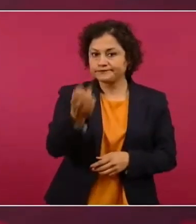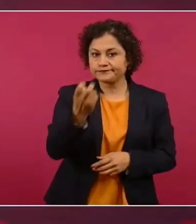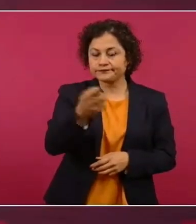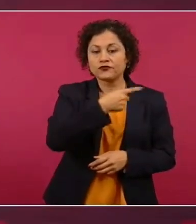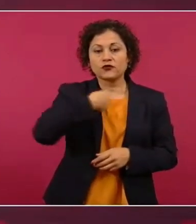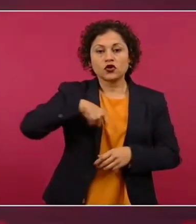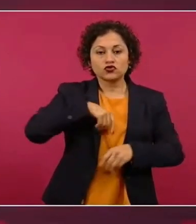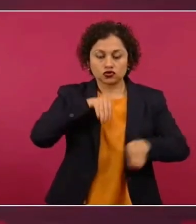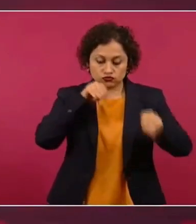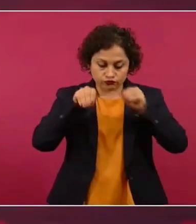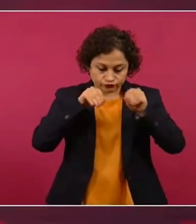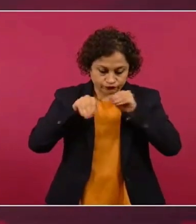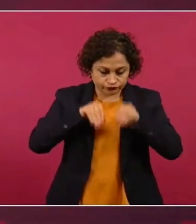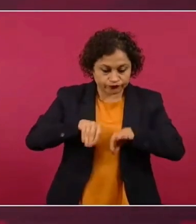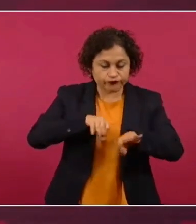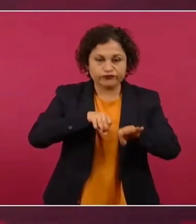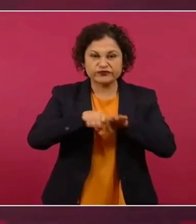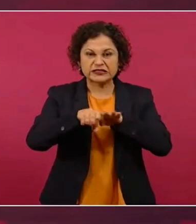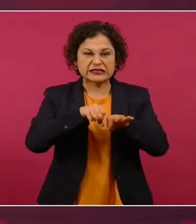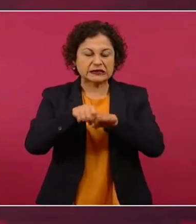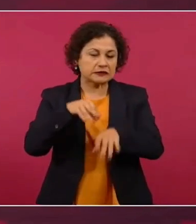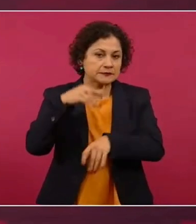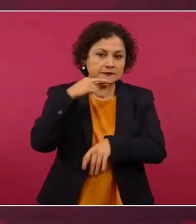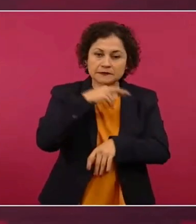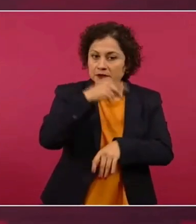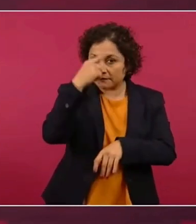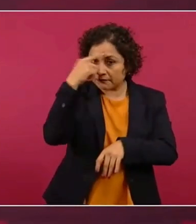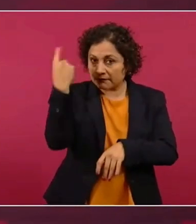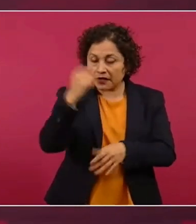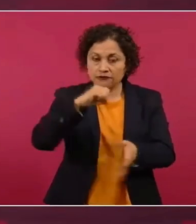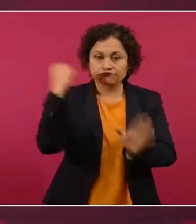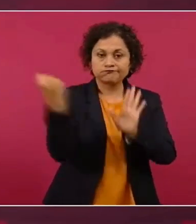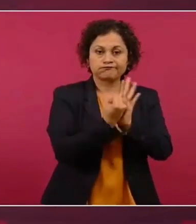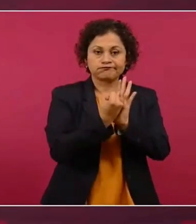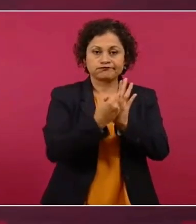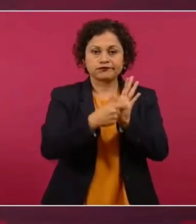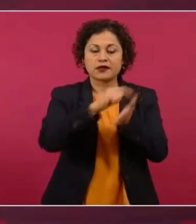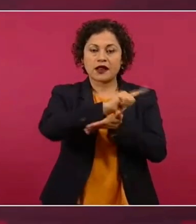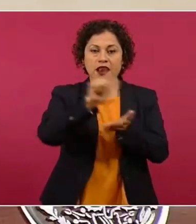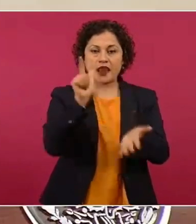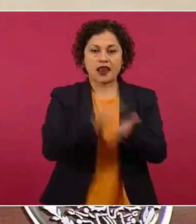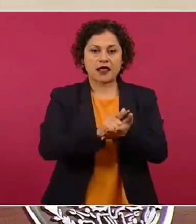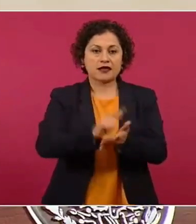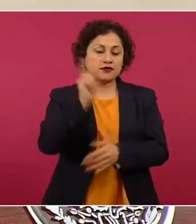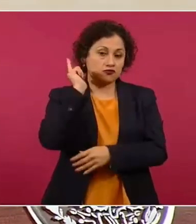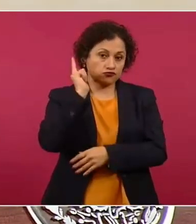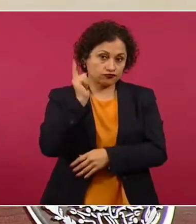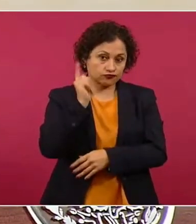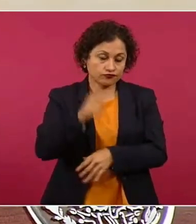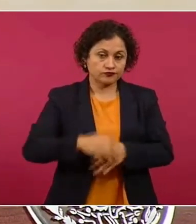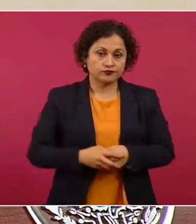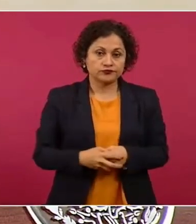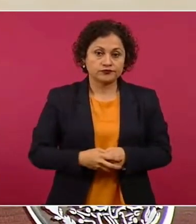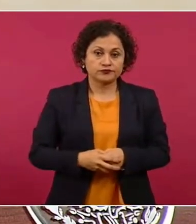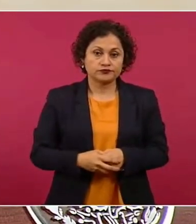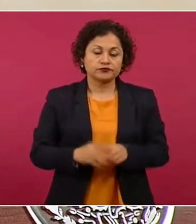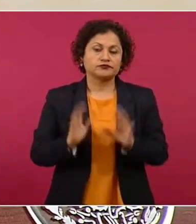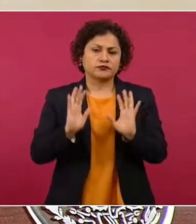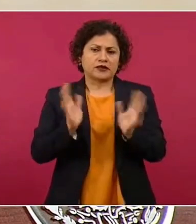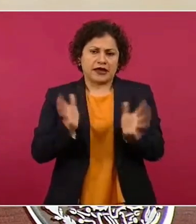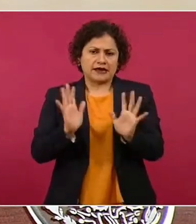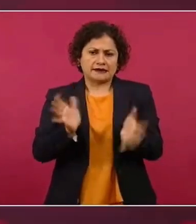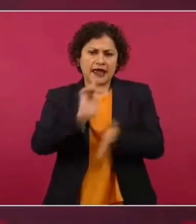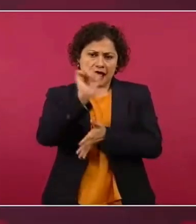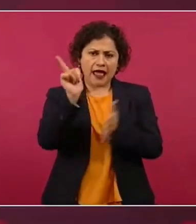legalizado, ya es